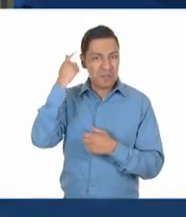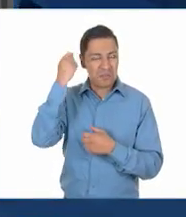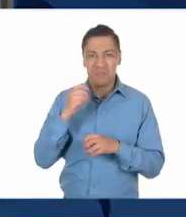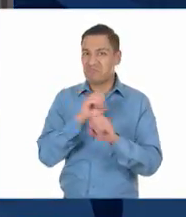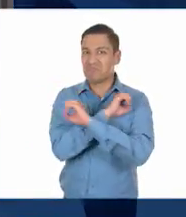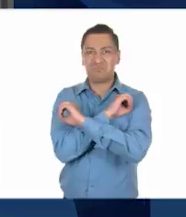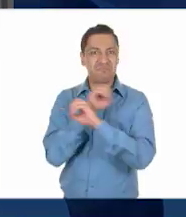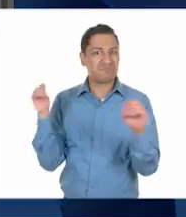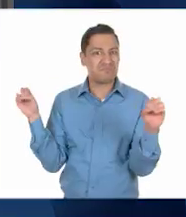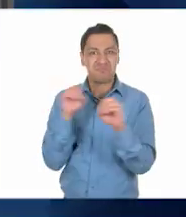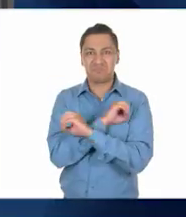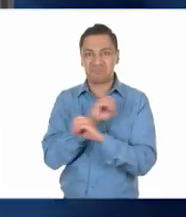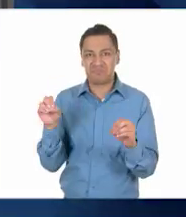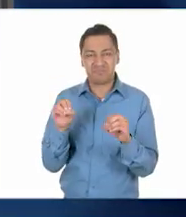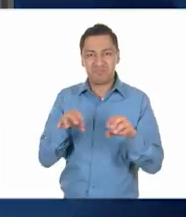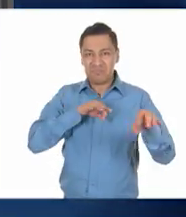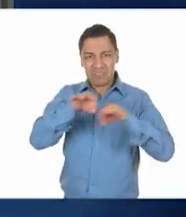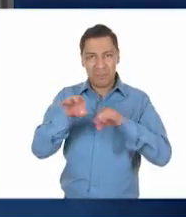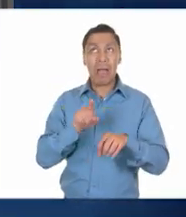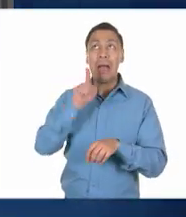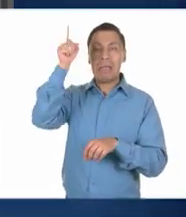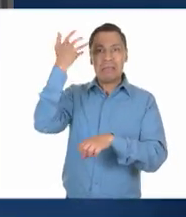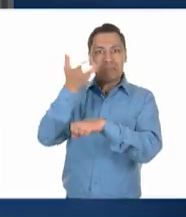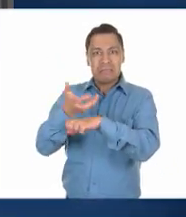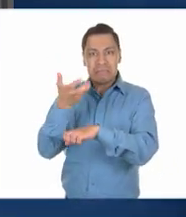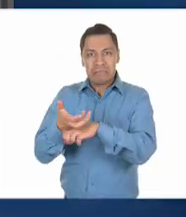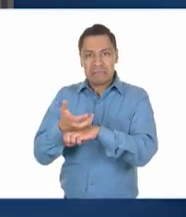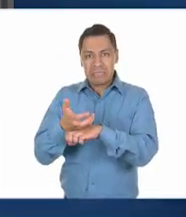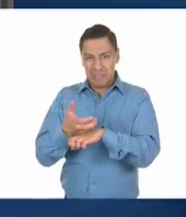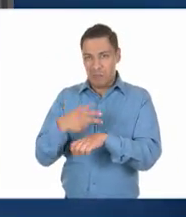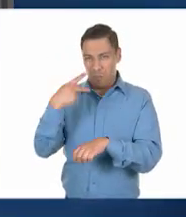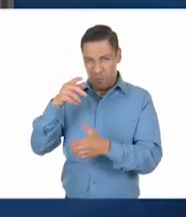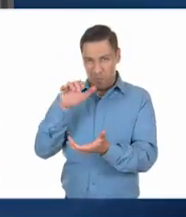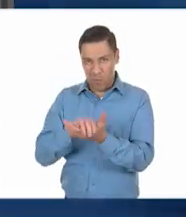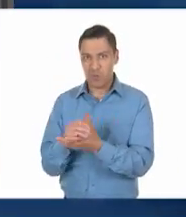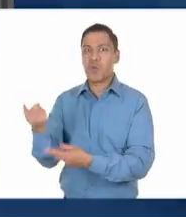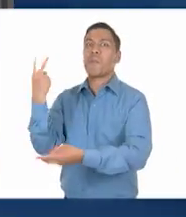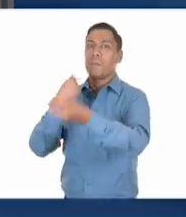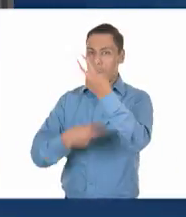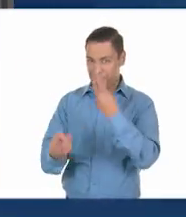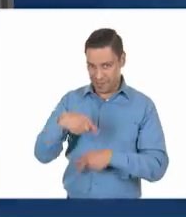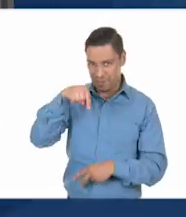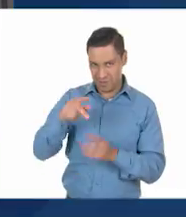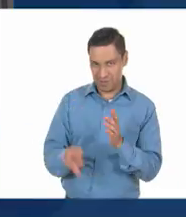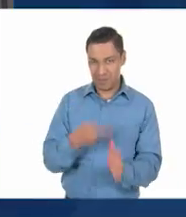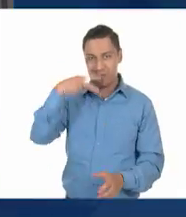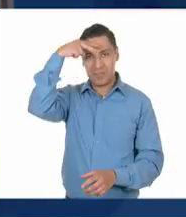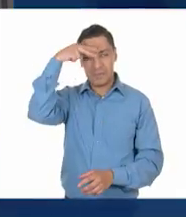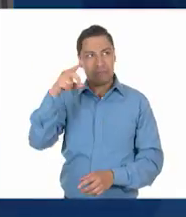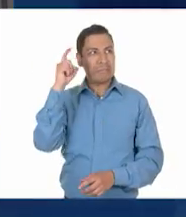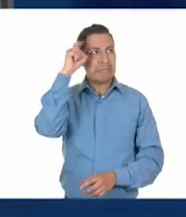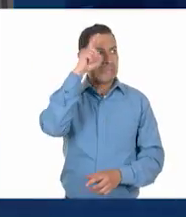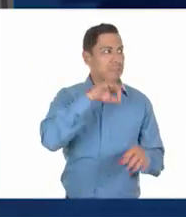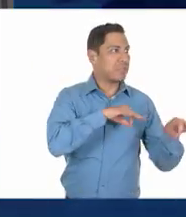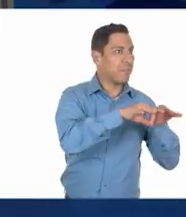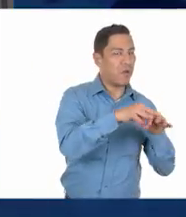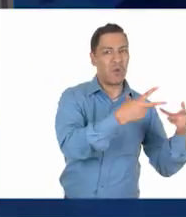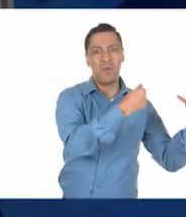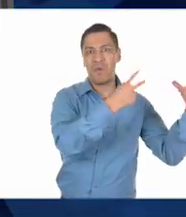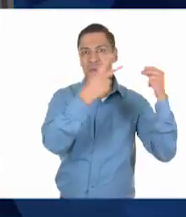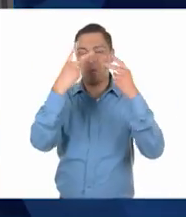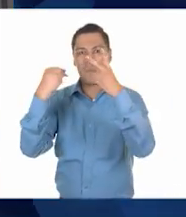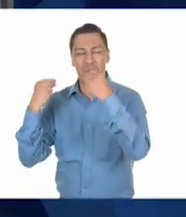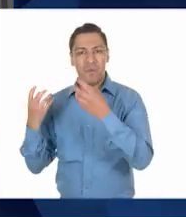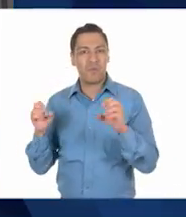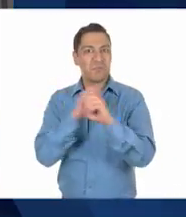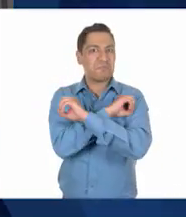Después de varios años de trabajar en Estados Unidos, el esposo de María regresó a México y ha tenido dificultades para encontrar un buen